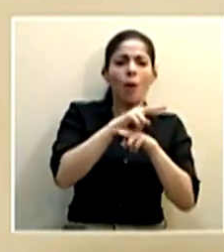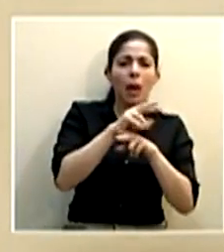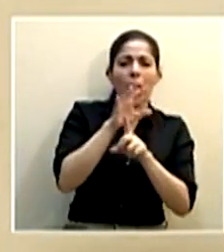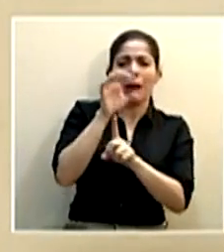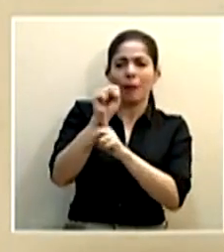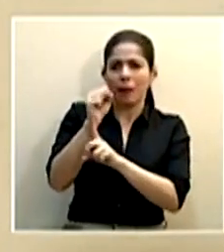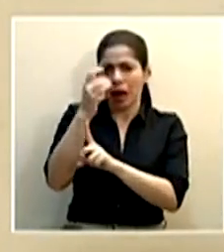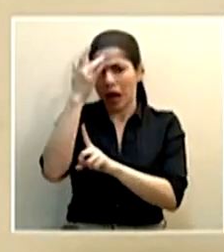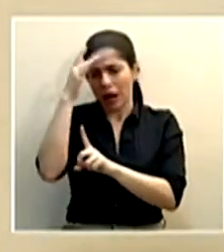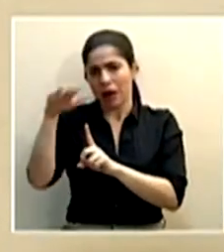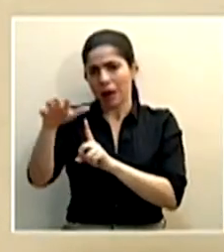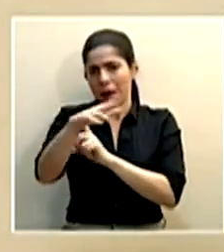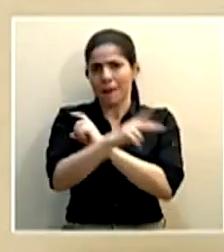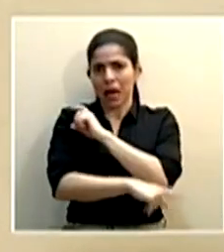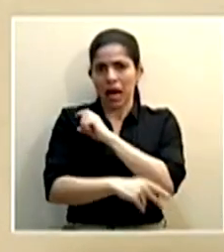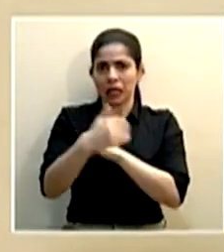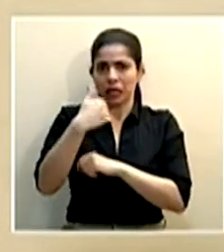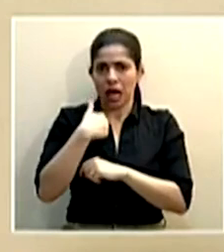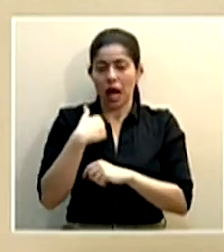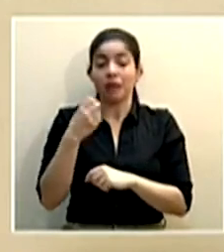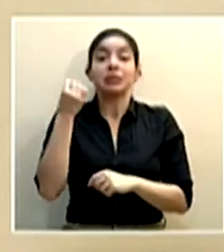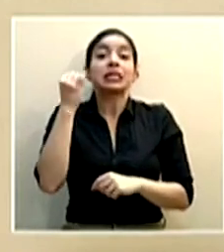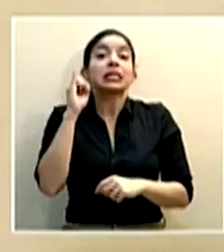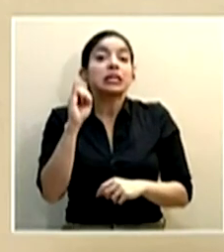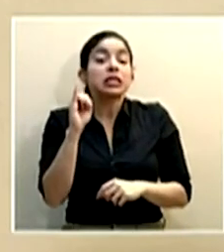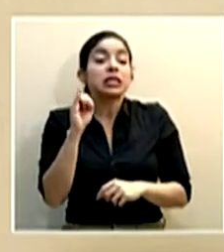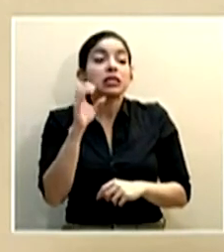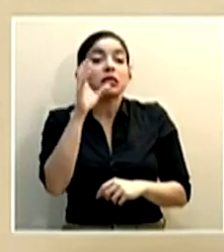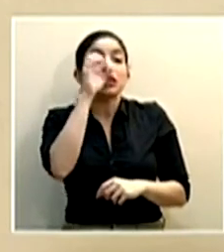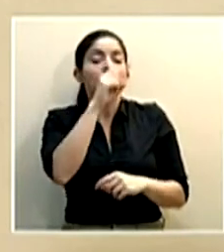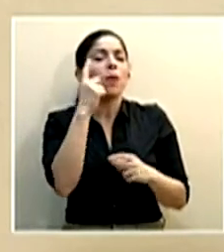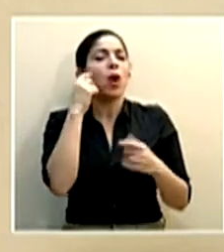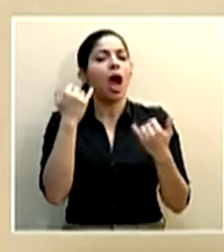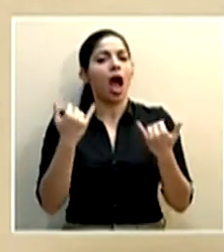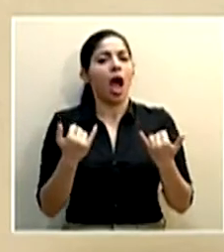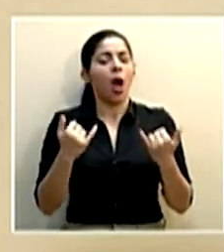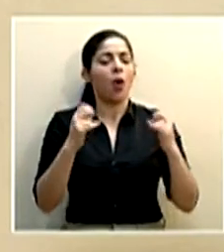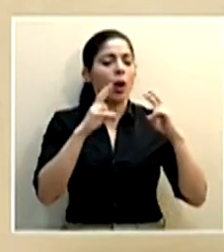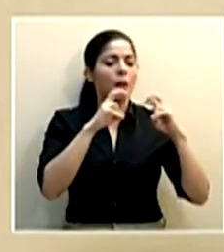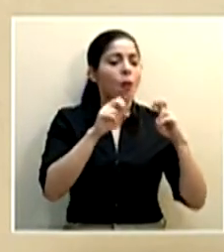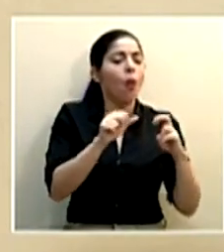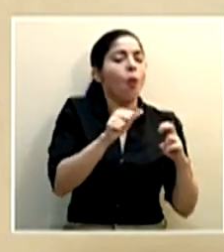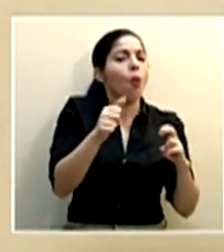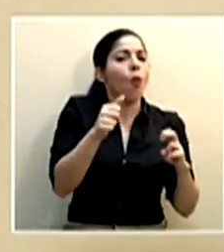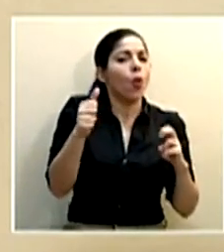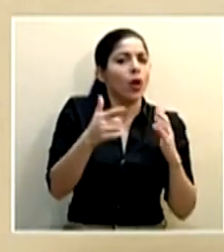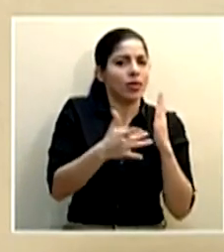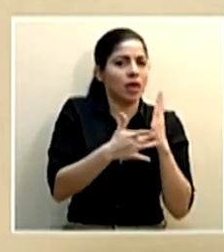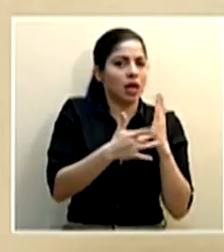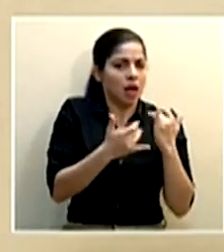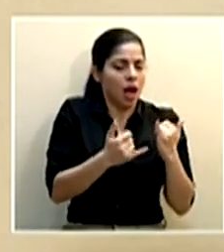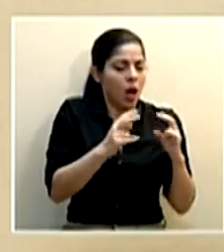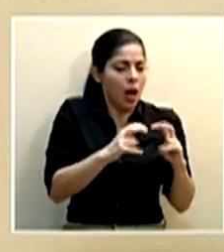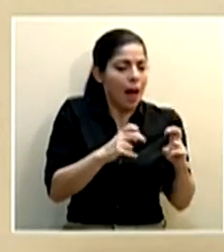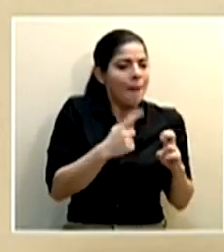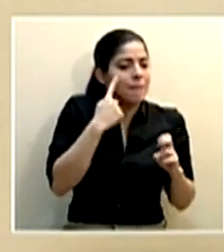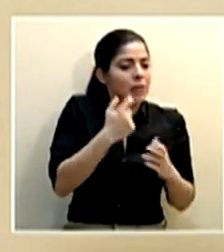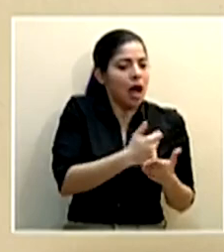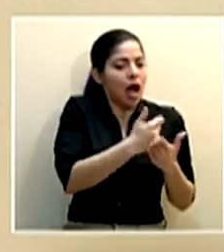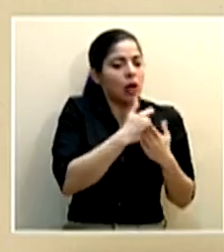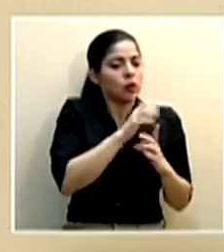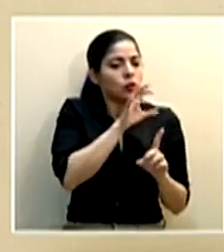tenemos en el país. Igual si nosotros encontráramos porque ya estamos explorando incluso otras técnicas para captar